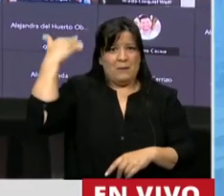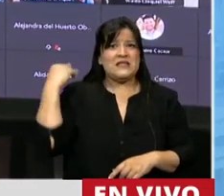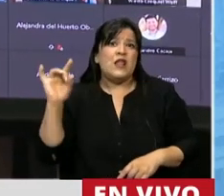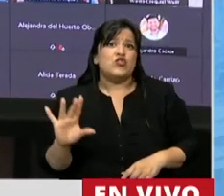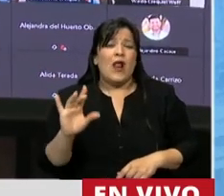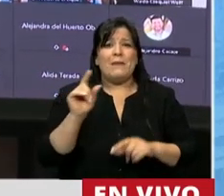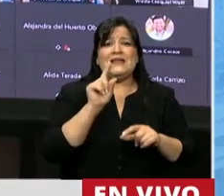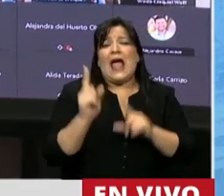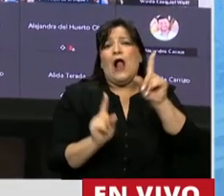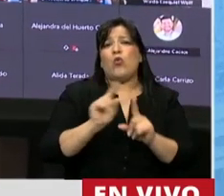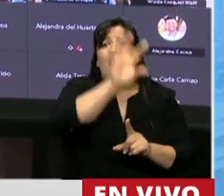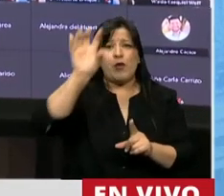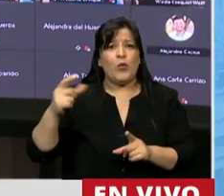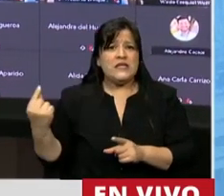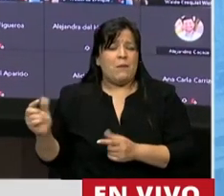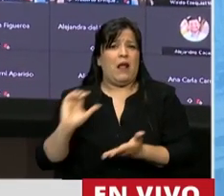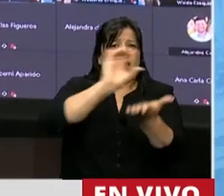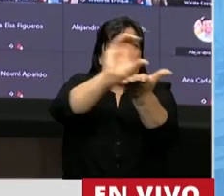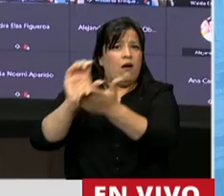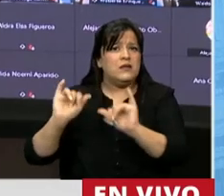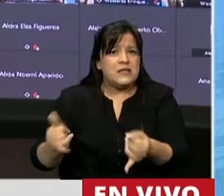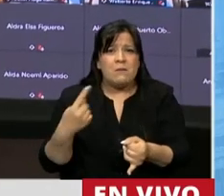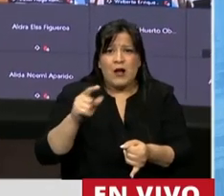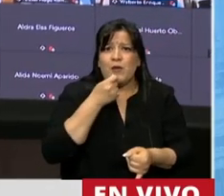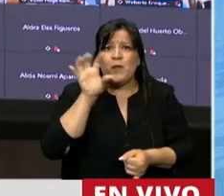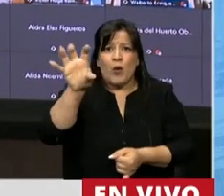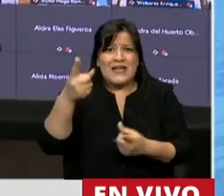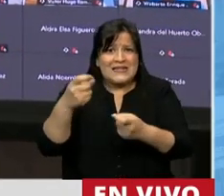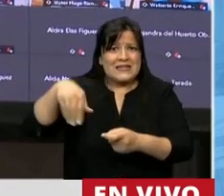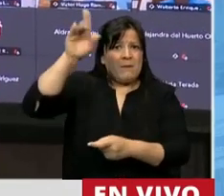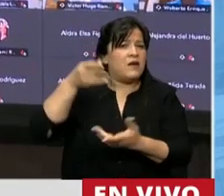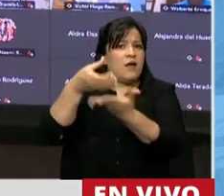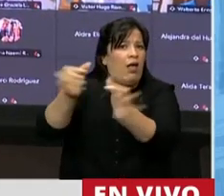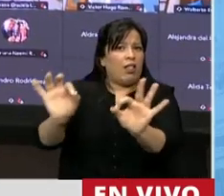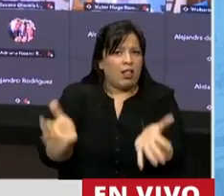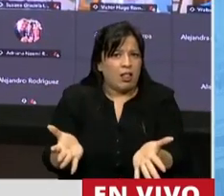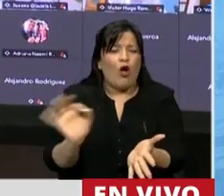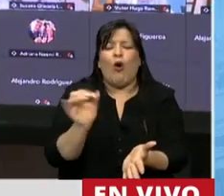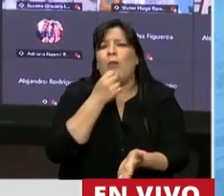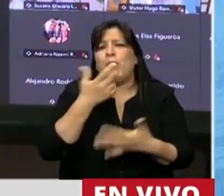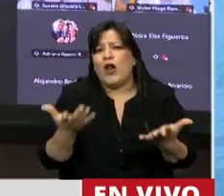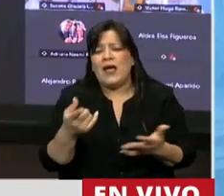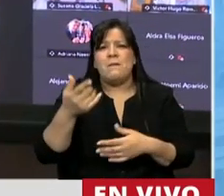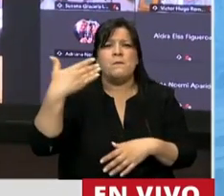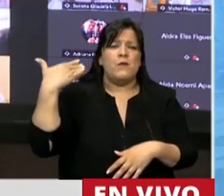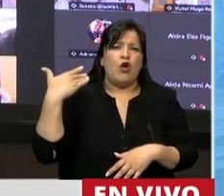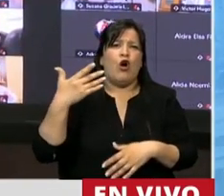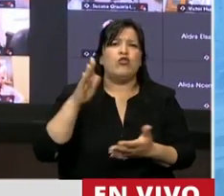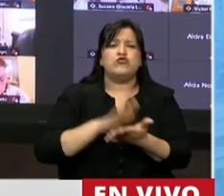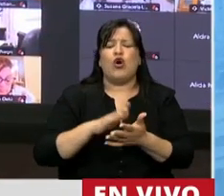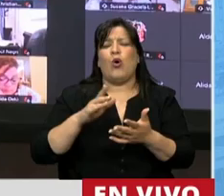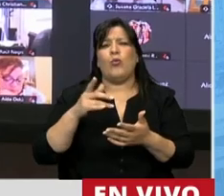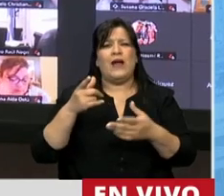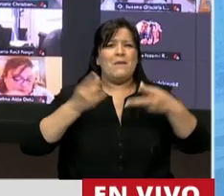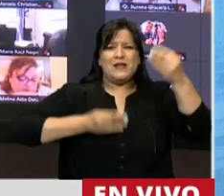provincias y no atiende a otros que tal vez lo necesitan más o lo que ha pasado hasta en lo que viene de la ejecución